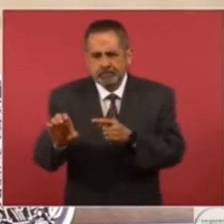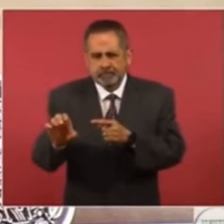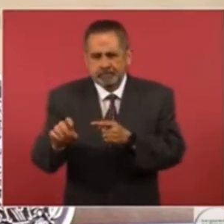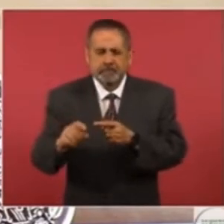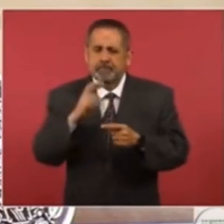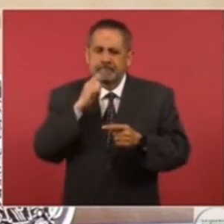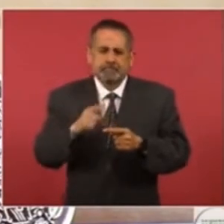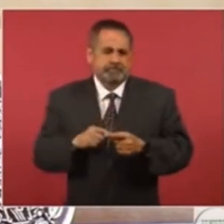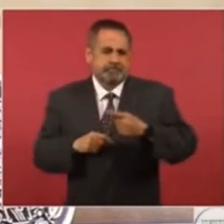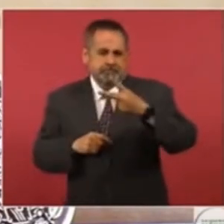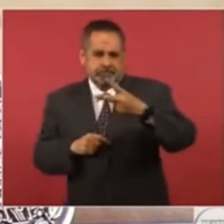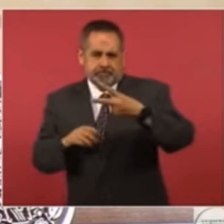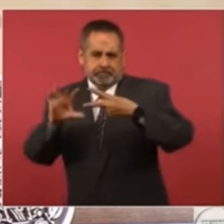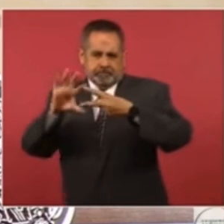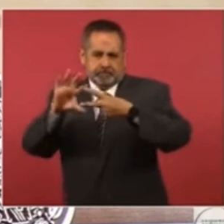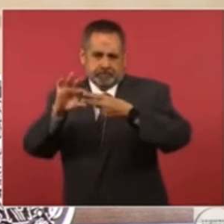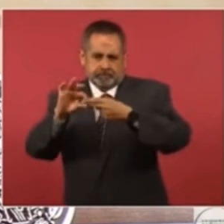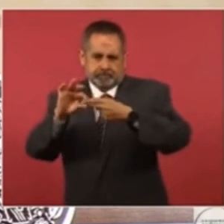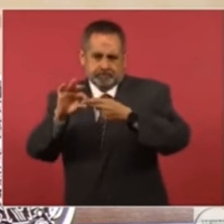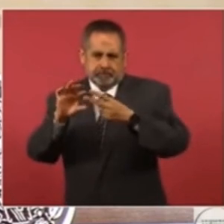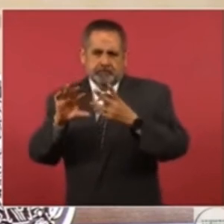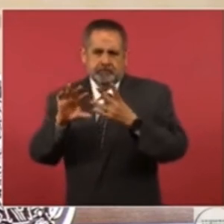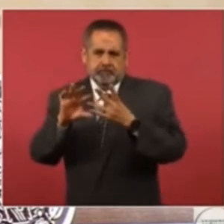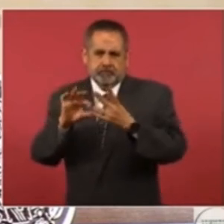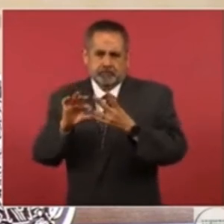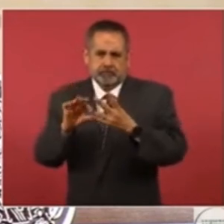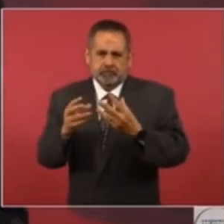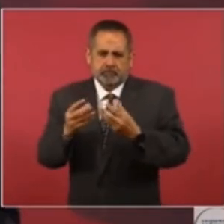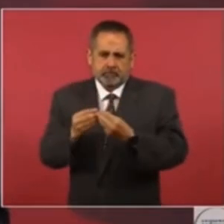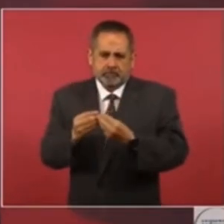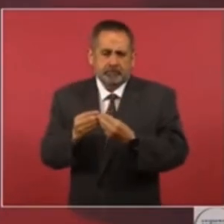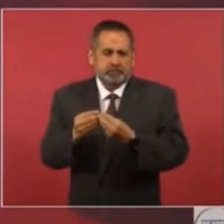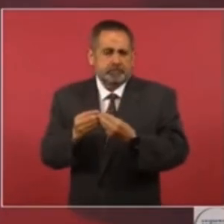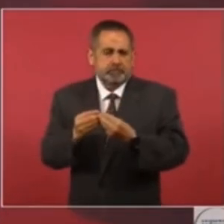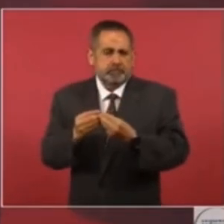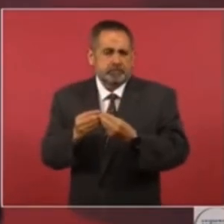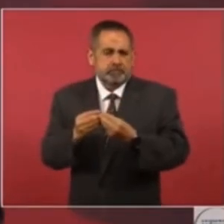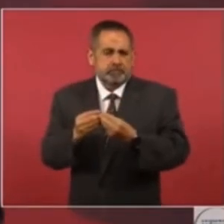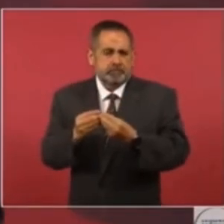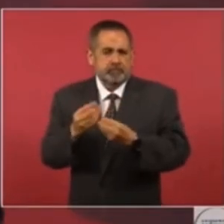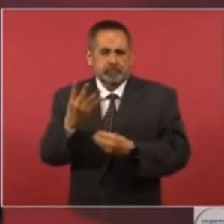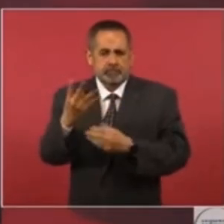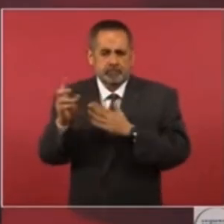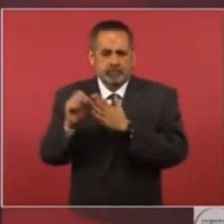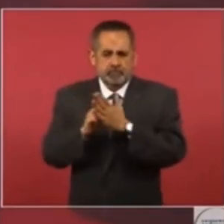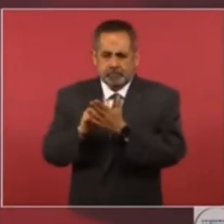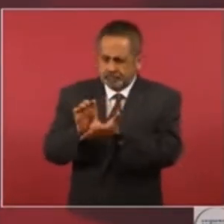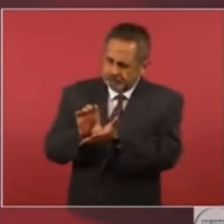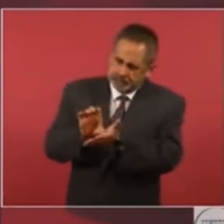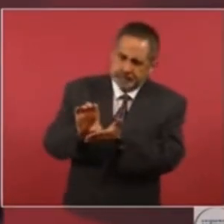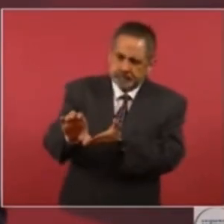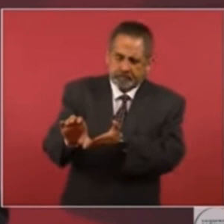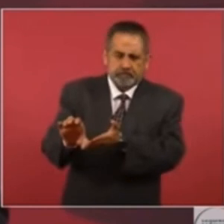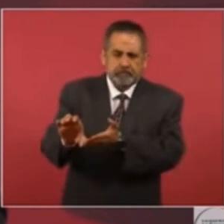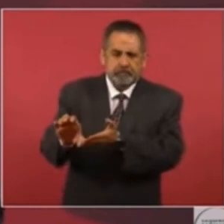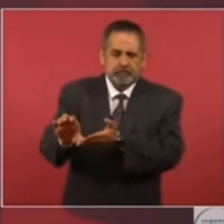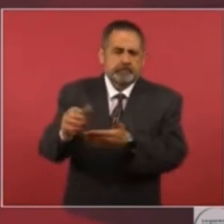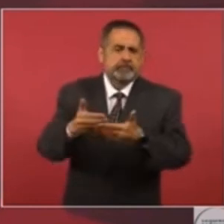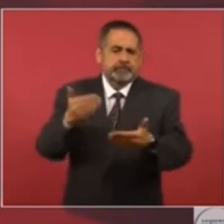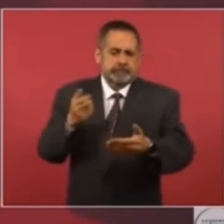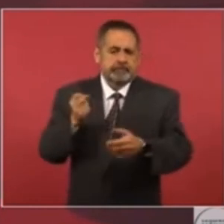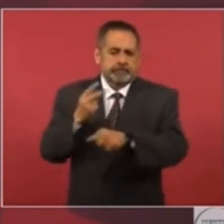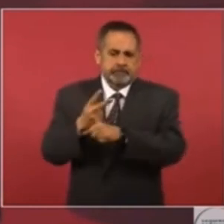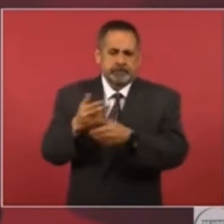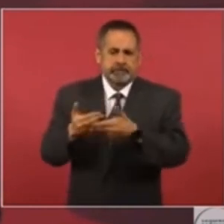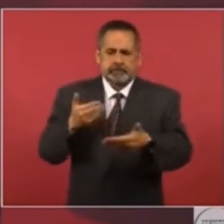para que pase la elección y luego